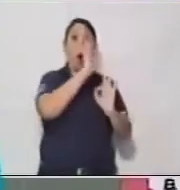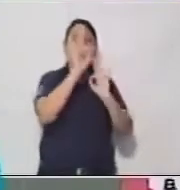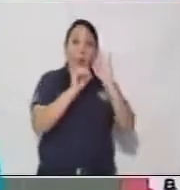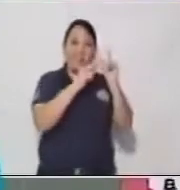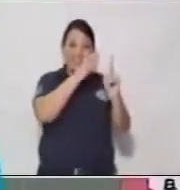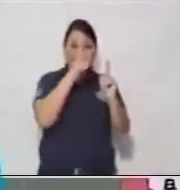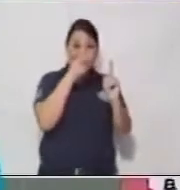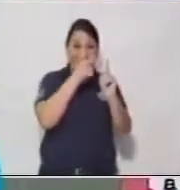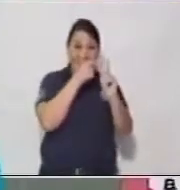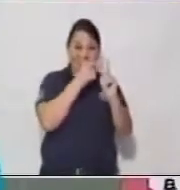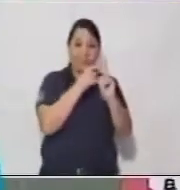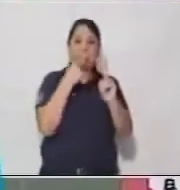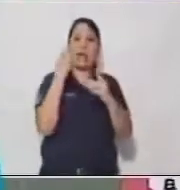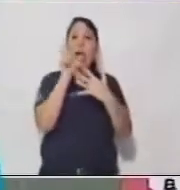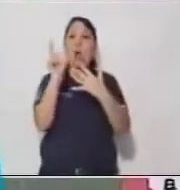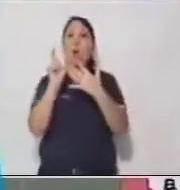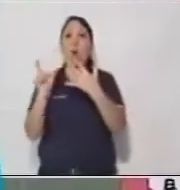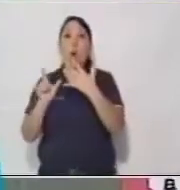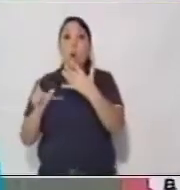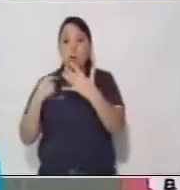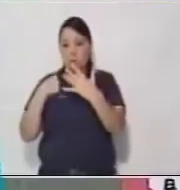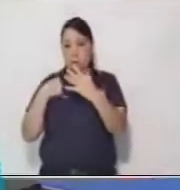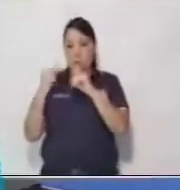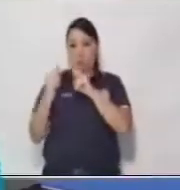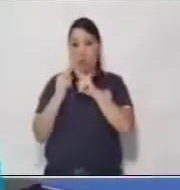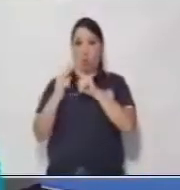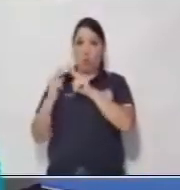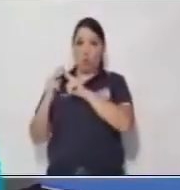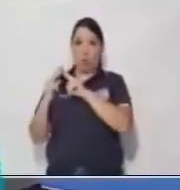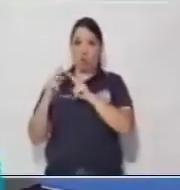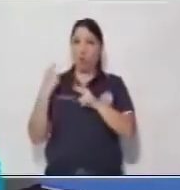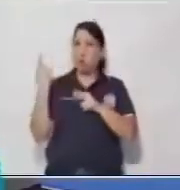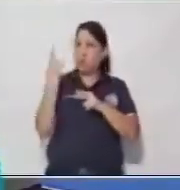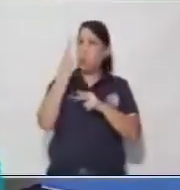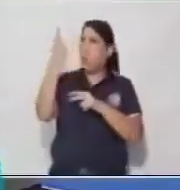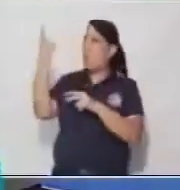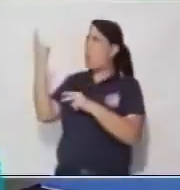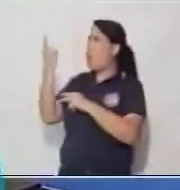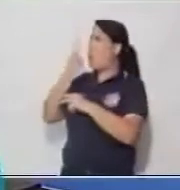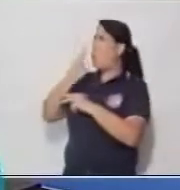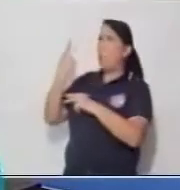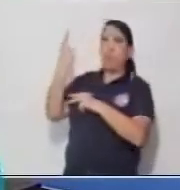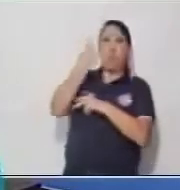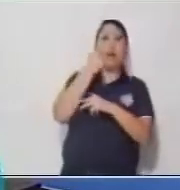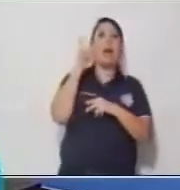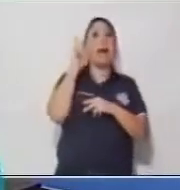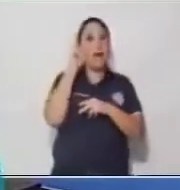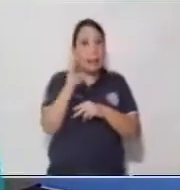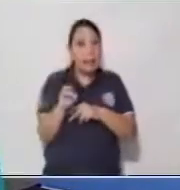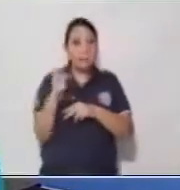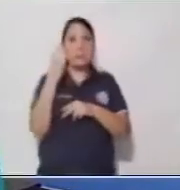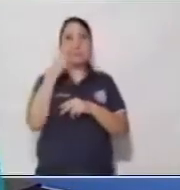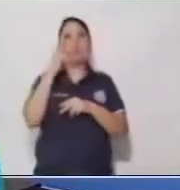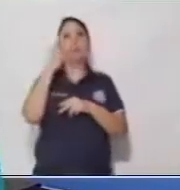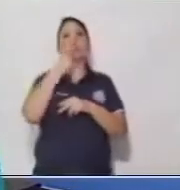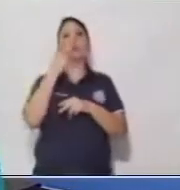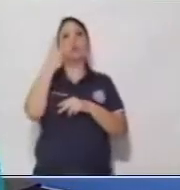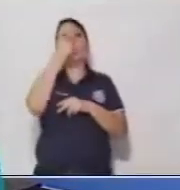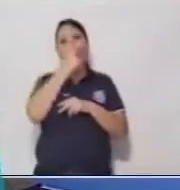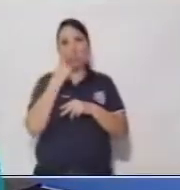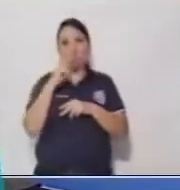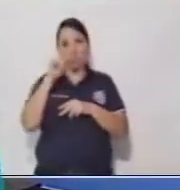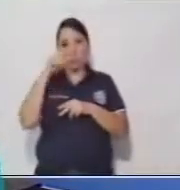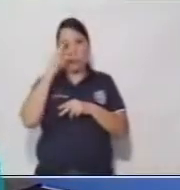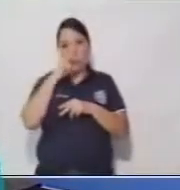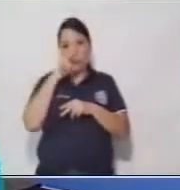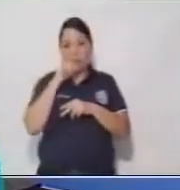a todas las cosas que conocemos. Es decir, todo lo que nos rodea. Pero el sustantivo también tiene